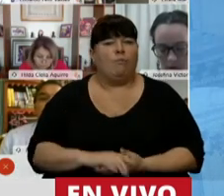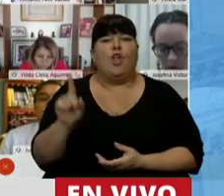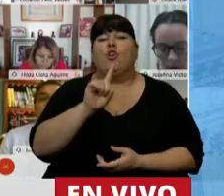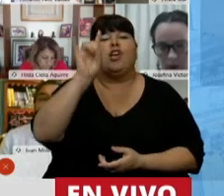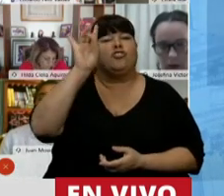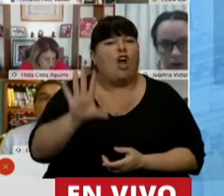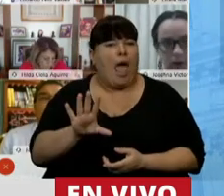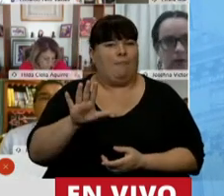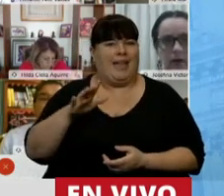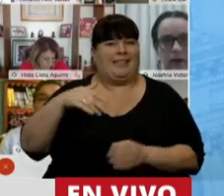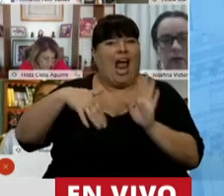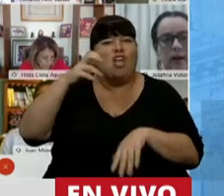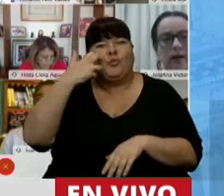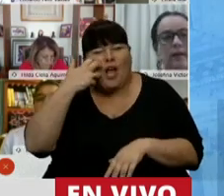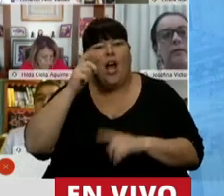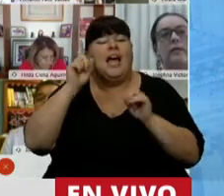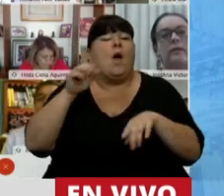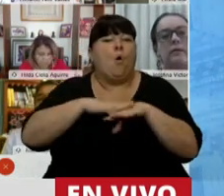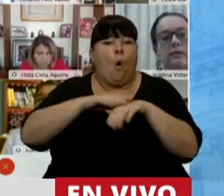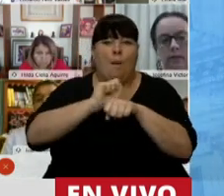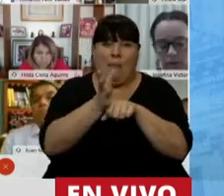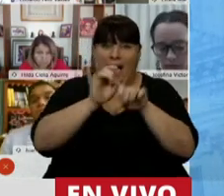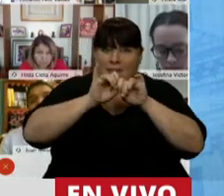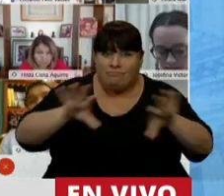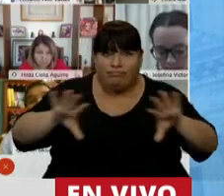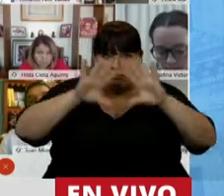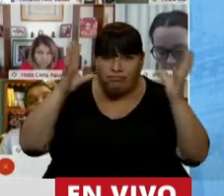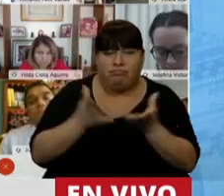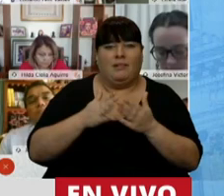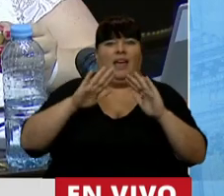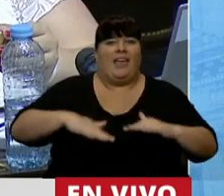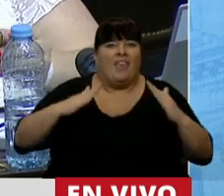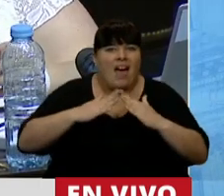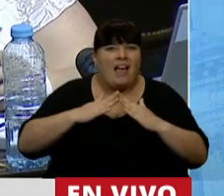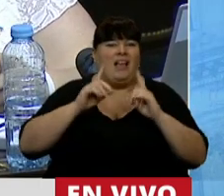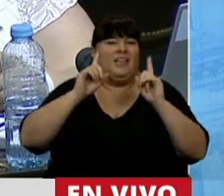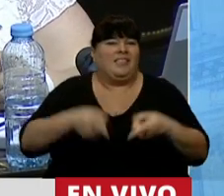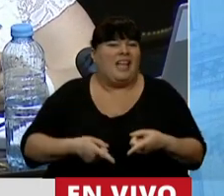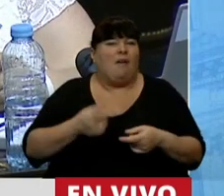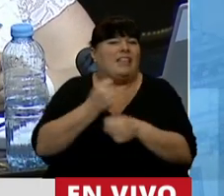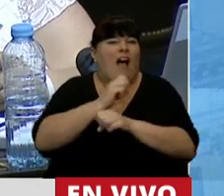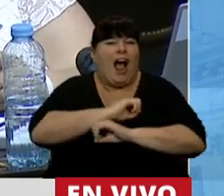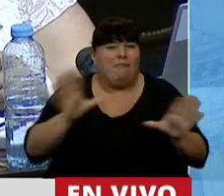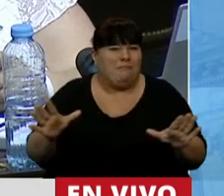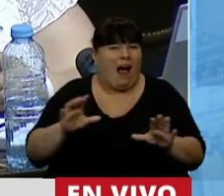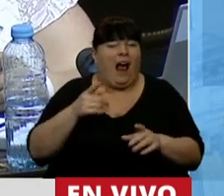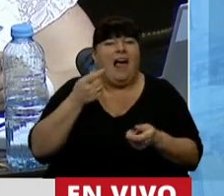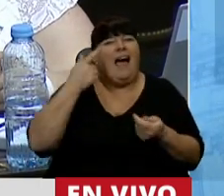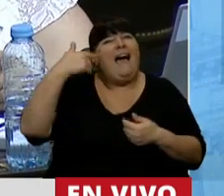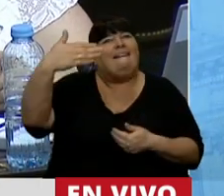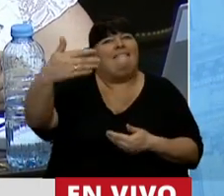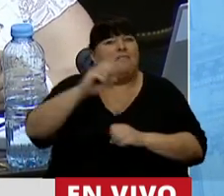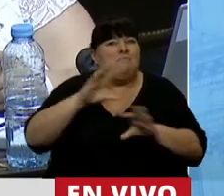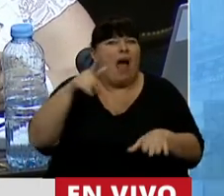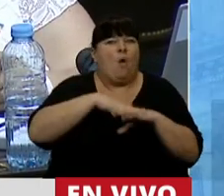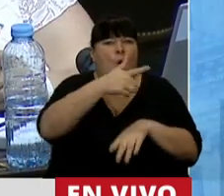no afecta solo a nuestros mayores, sino que producto de la pandemia, del aislamiento social, pero también de la inoperancia y las pésimas expectativas